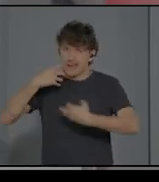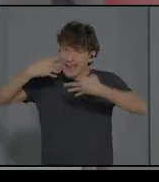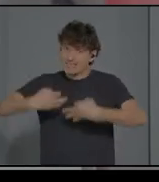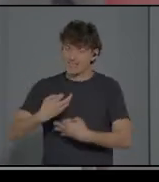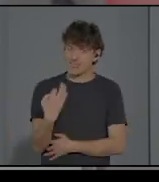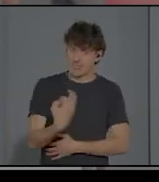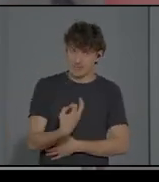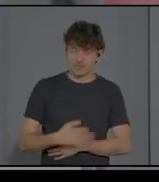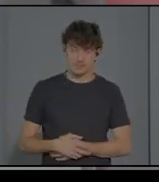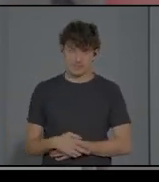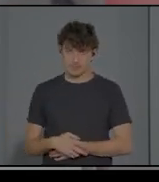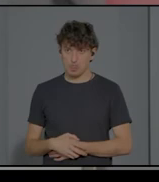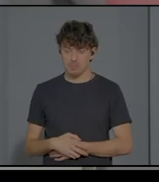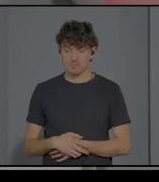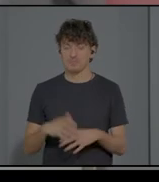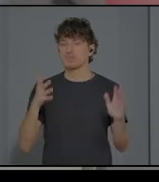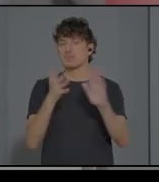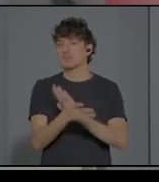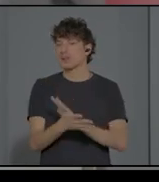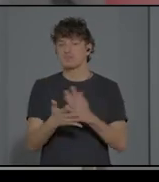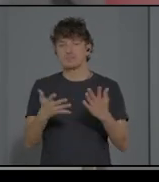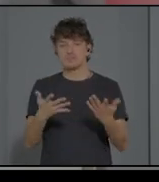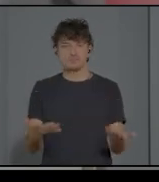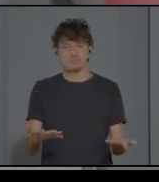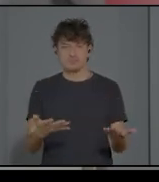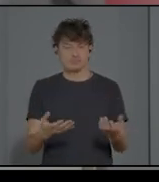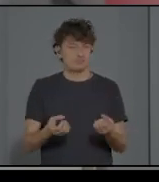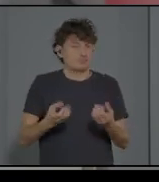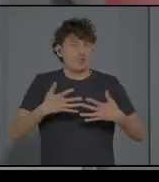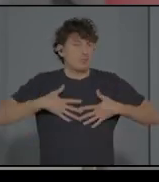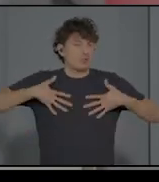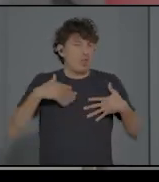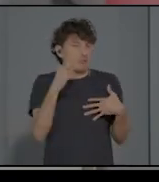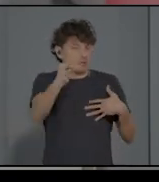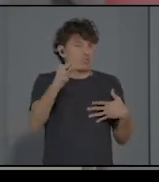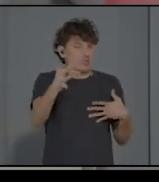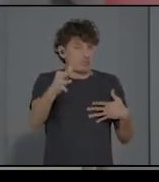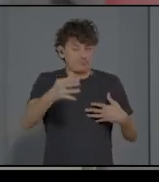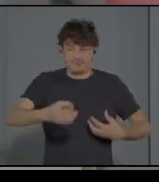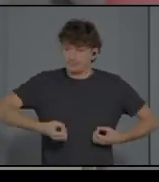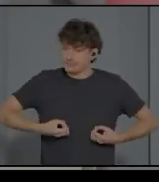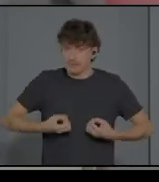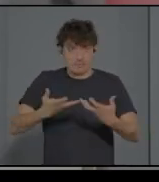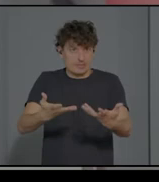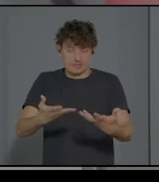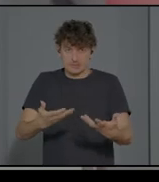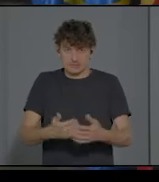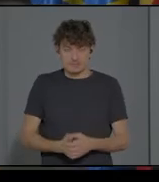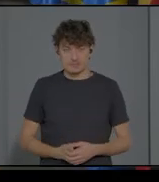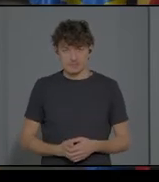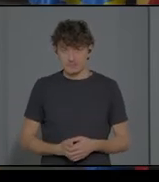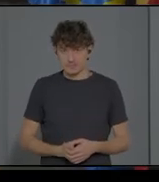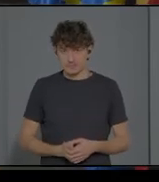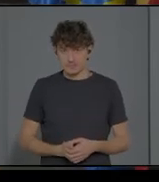una emotividad positiva que no negativa. Tercero momento, la intervención del grupo, es decir,